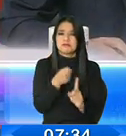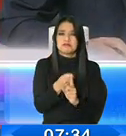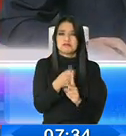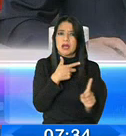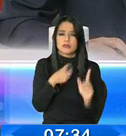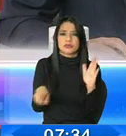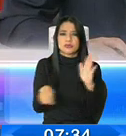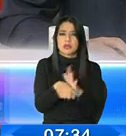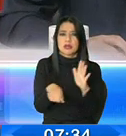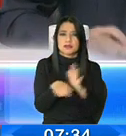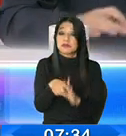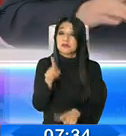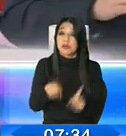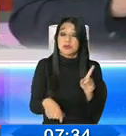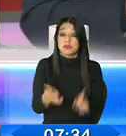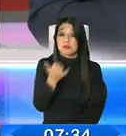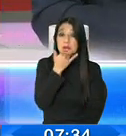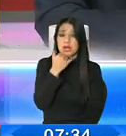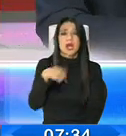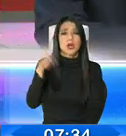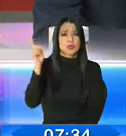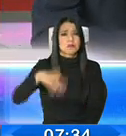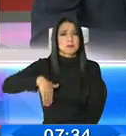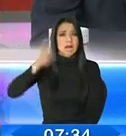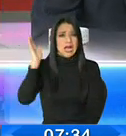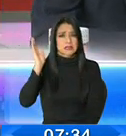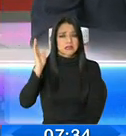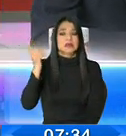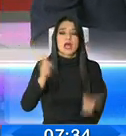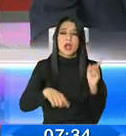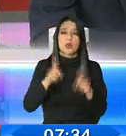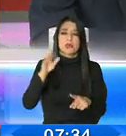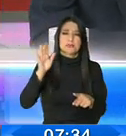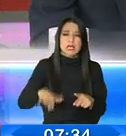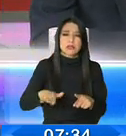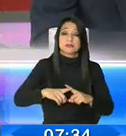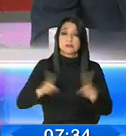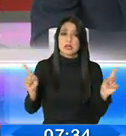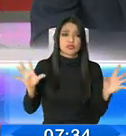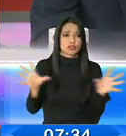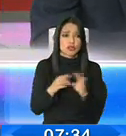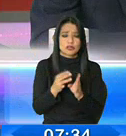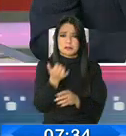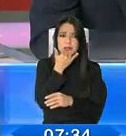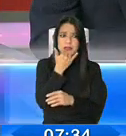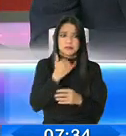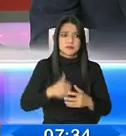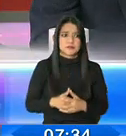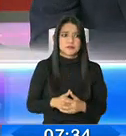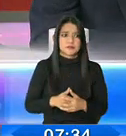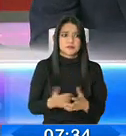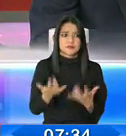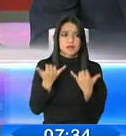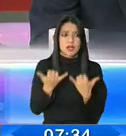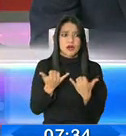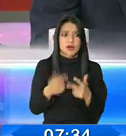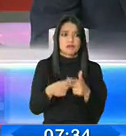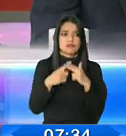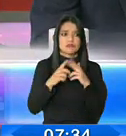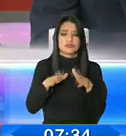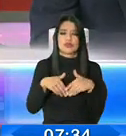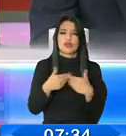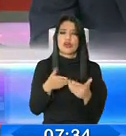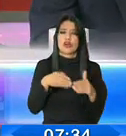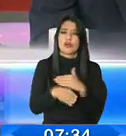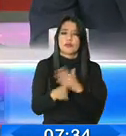Obviamente hay sectores que están mucho más golpeados que otros. Ministro, ¿y cómo acceder a este crédito que estamos hablando? Que es una boya, de alguna